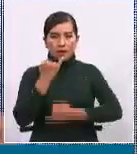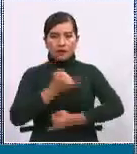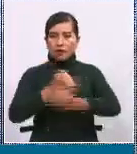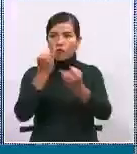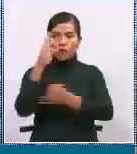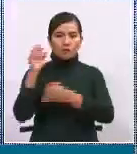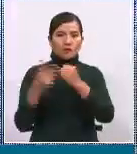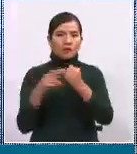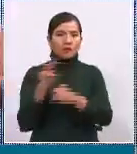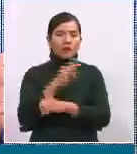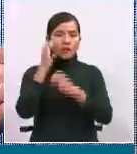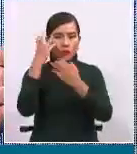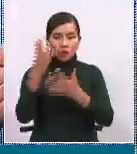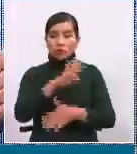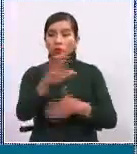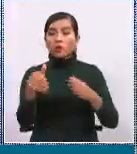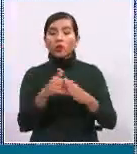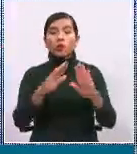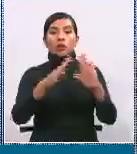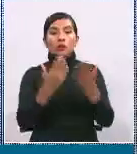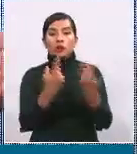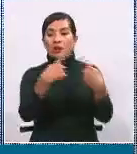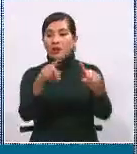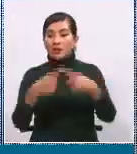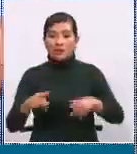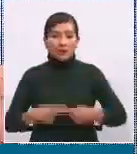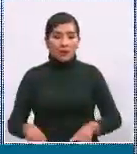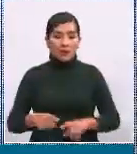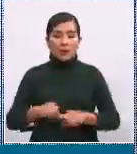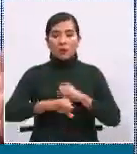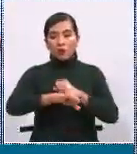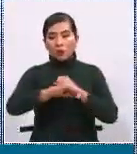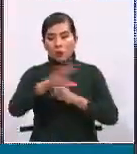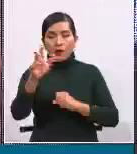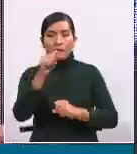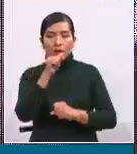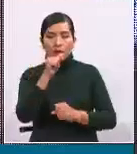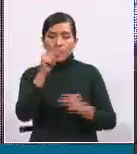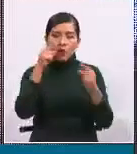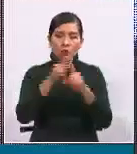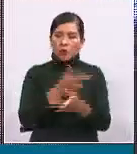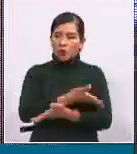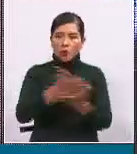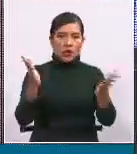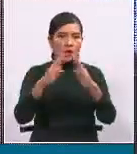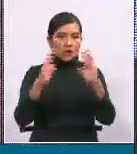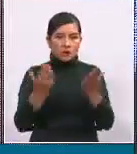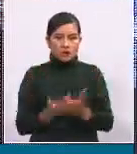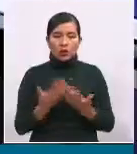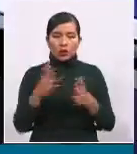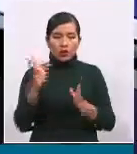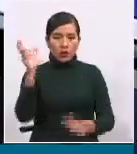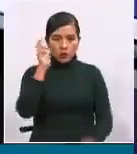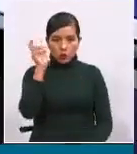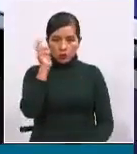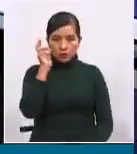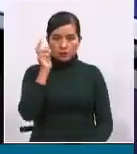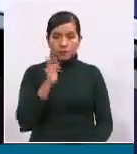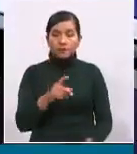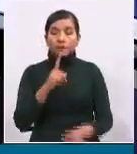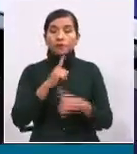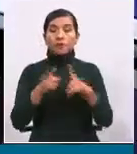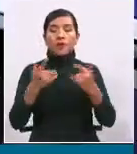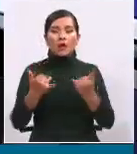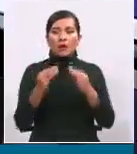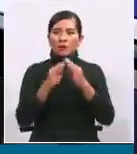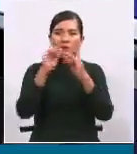seguramente las unidades educativas nos están escuchando en el ámbito público, privado, de convenio, en fin. ¿Qué pasa o